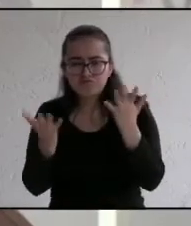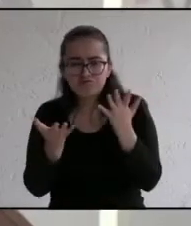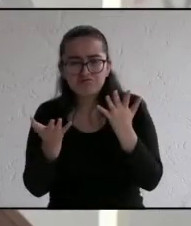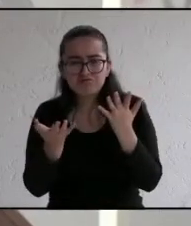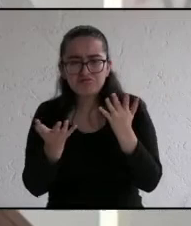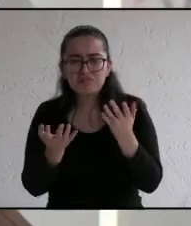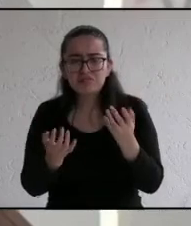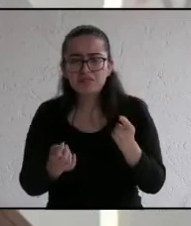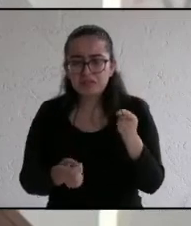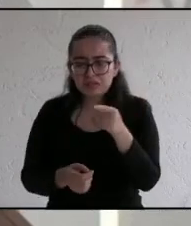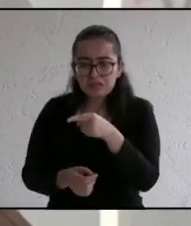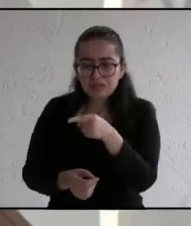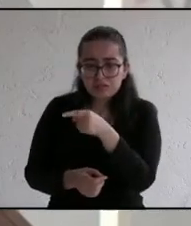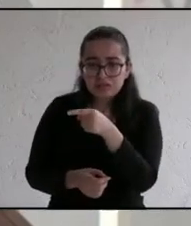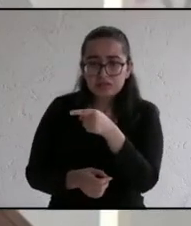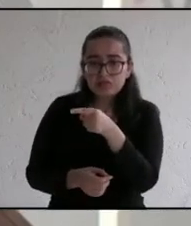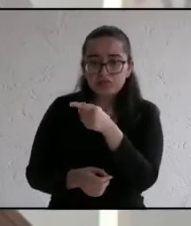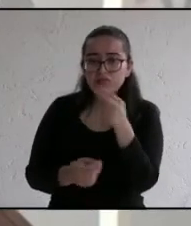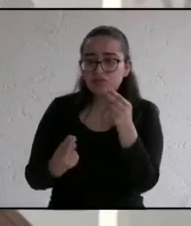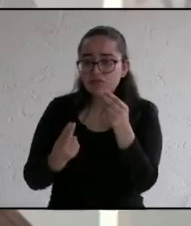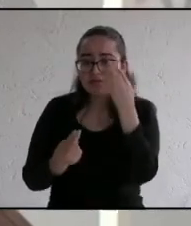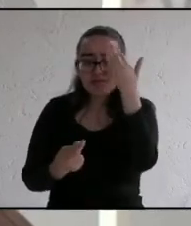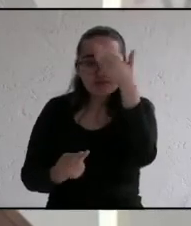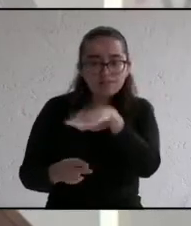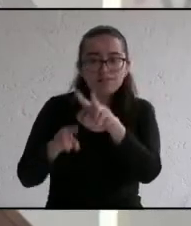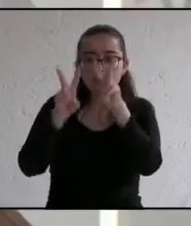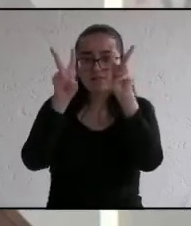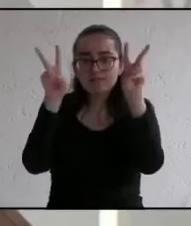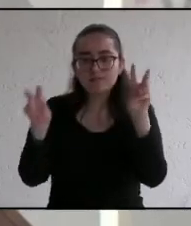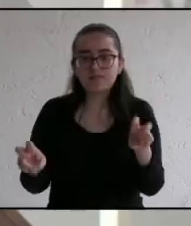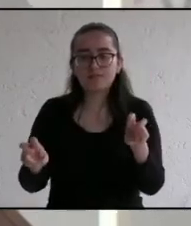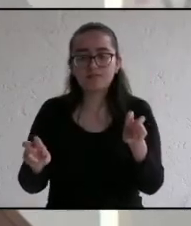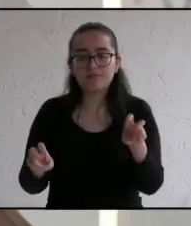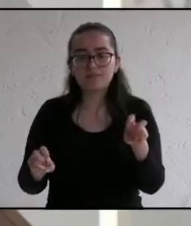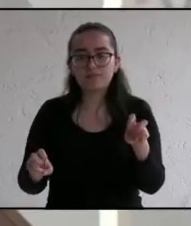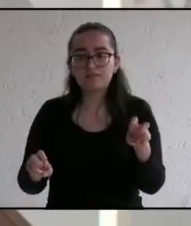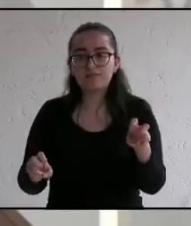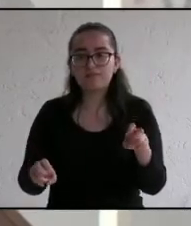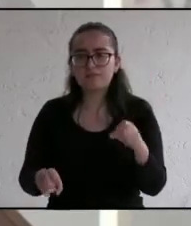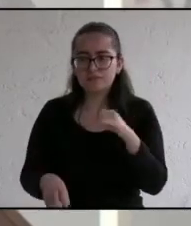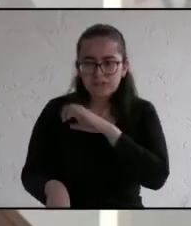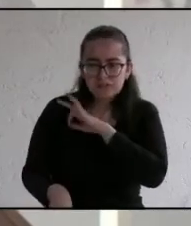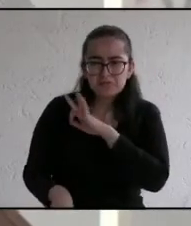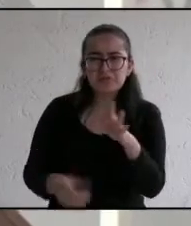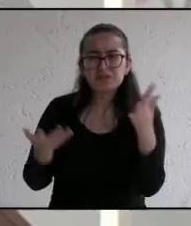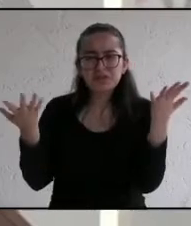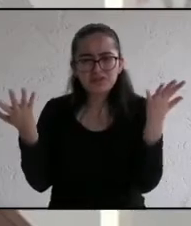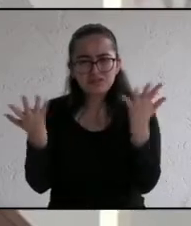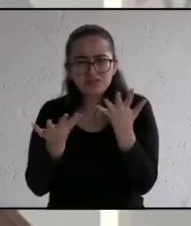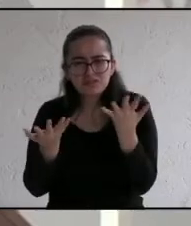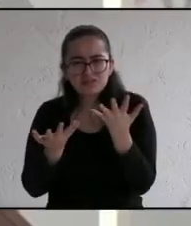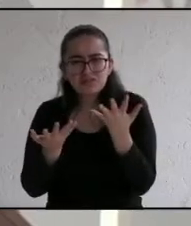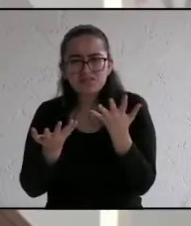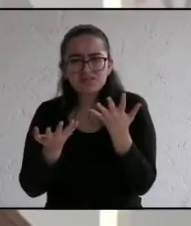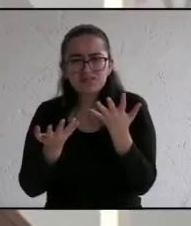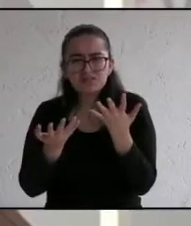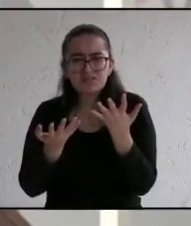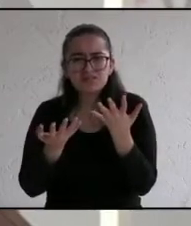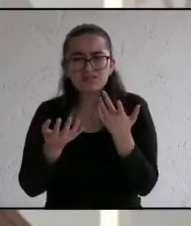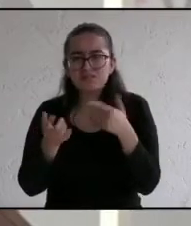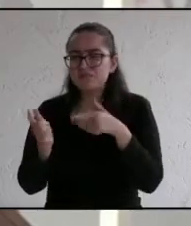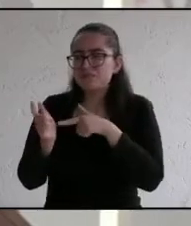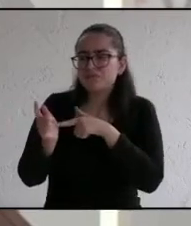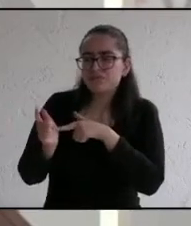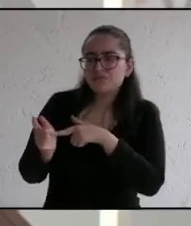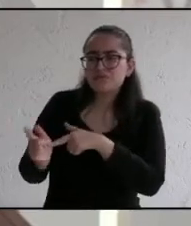que involucrar más en los temas de gestión para saber que sí se pueden hacer las cosas. Esto basta nada más de darle seguimiento a las cosas